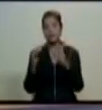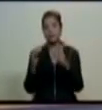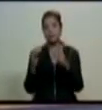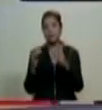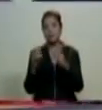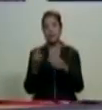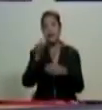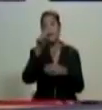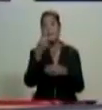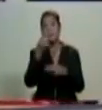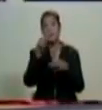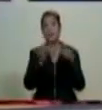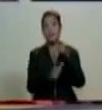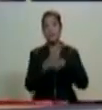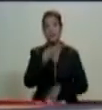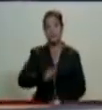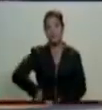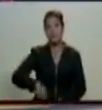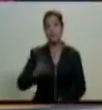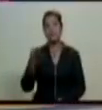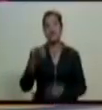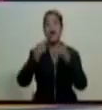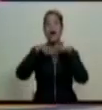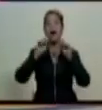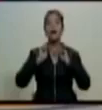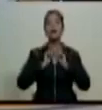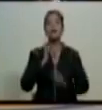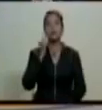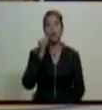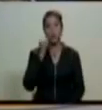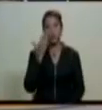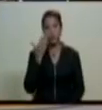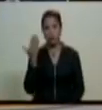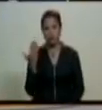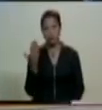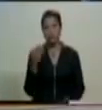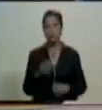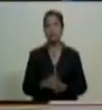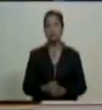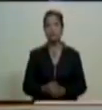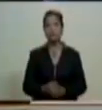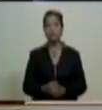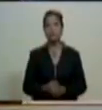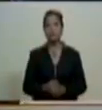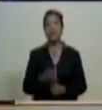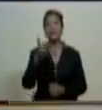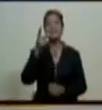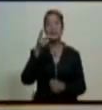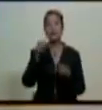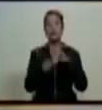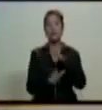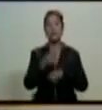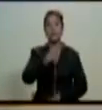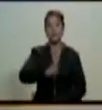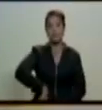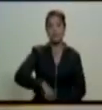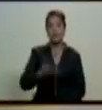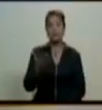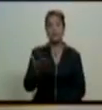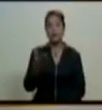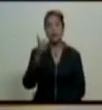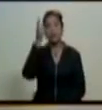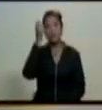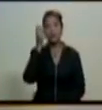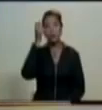para primer vicepresidente el constituyente Aristóbulo Isturiz para segundo vicepresidente el